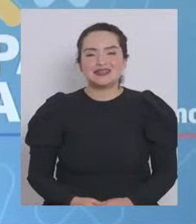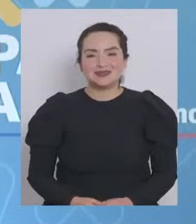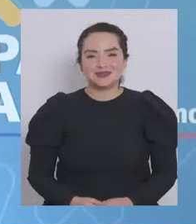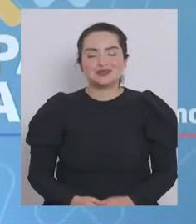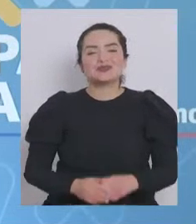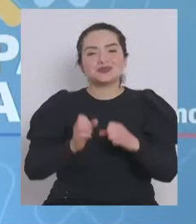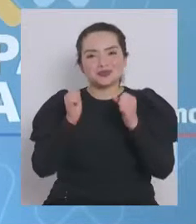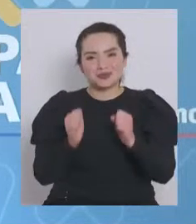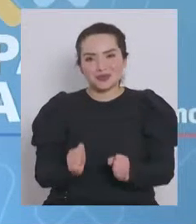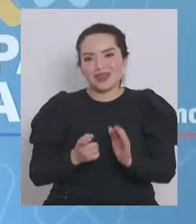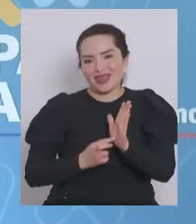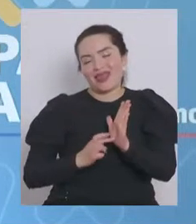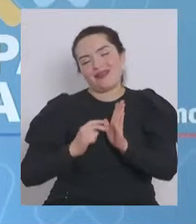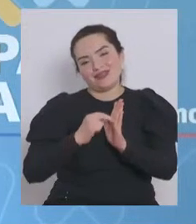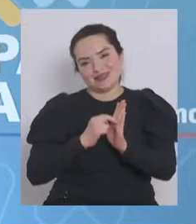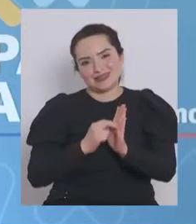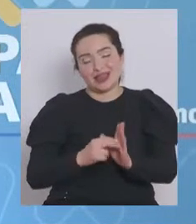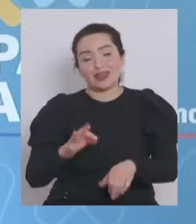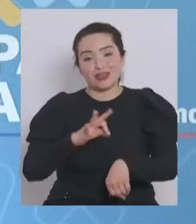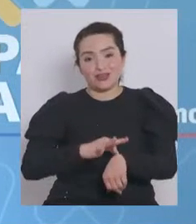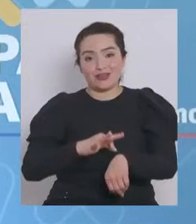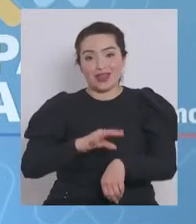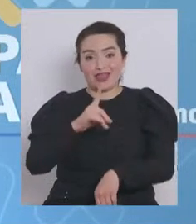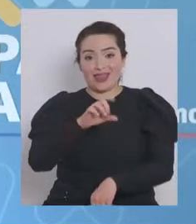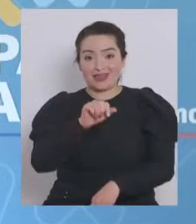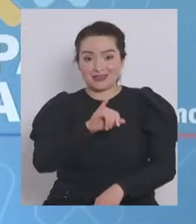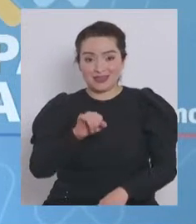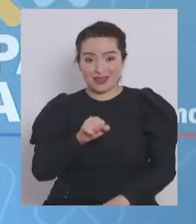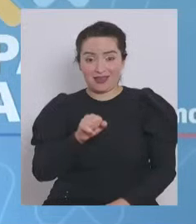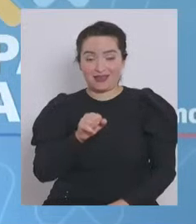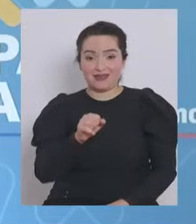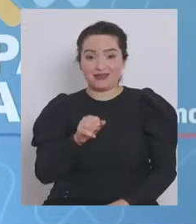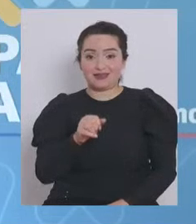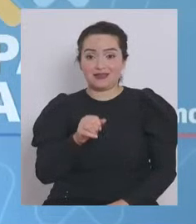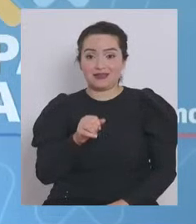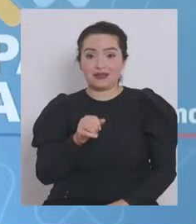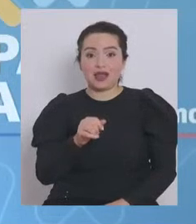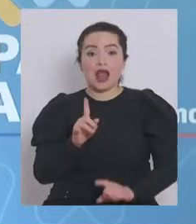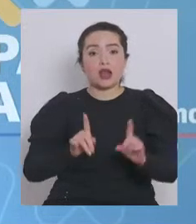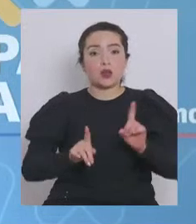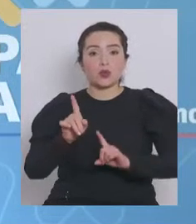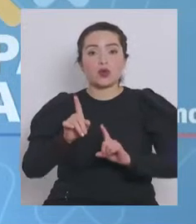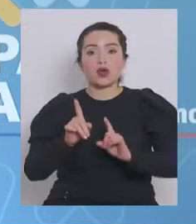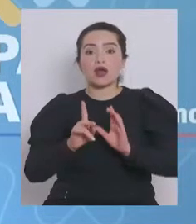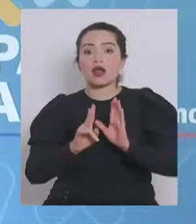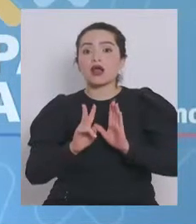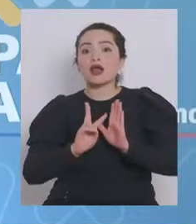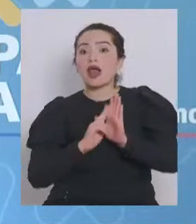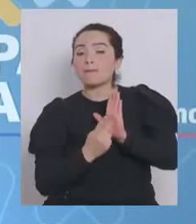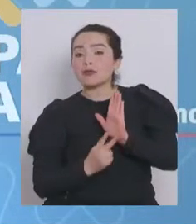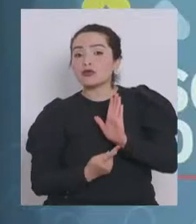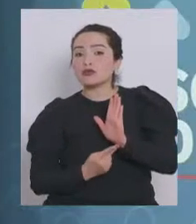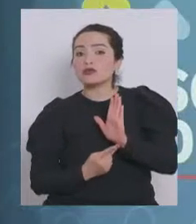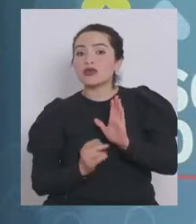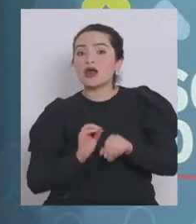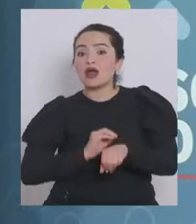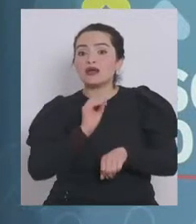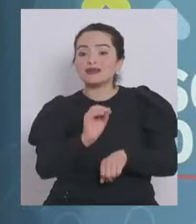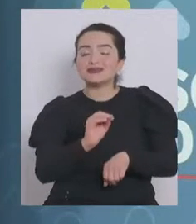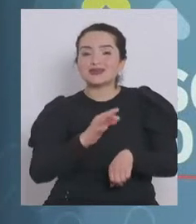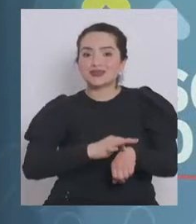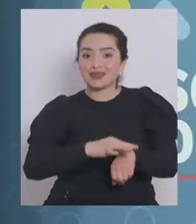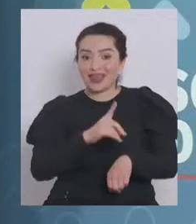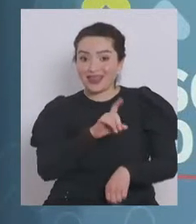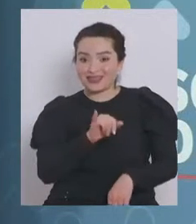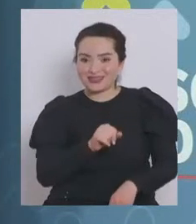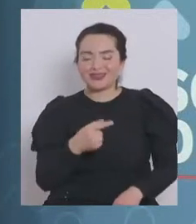avanzando. La doctora Daza quiere reiterar algunos cambios. Por favor, doctora Daza, tiene la palabra. Sí,